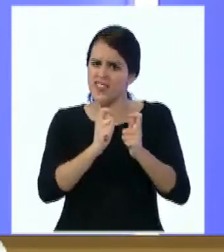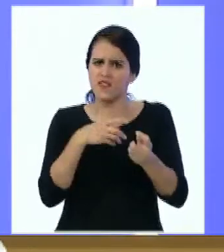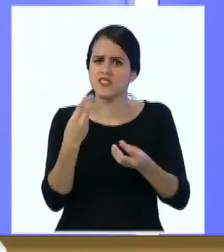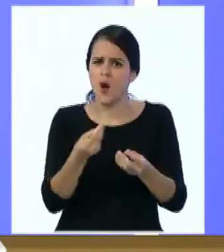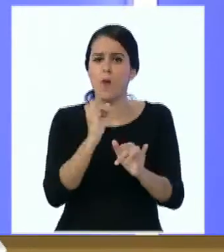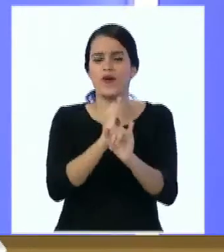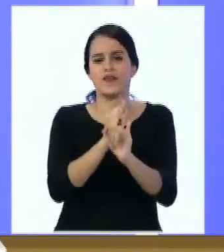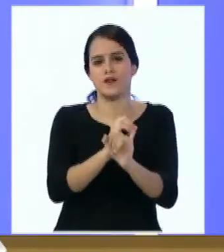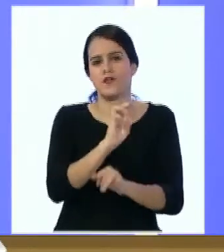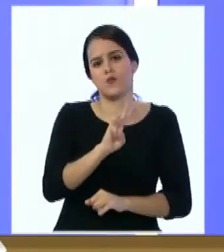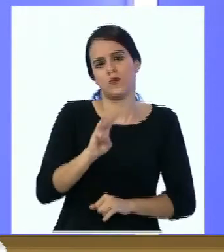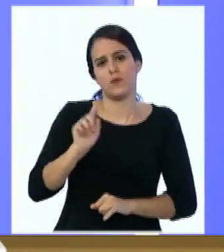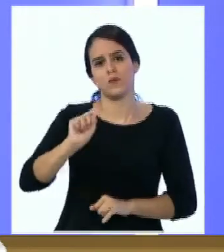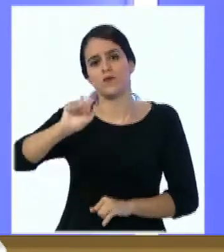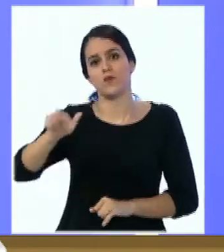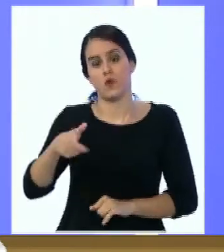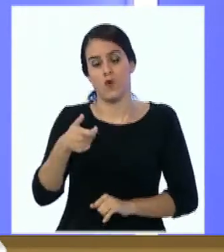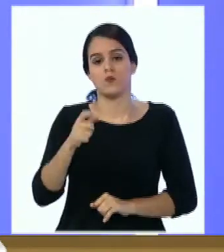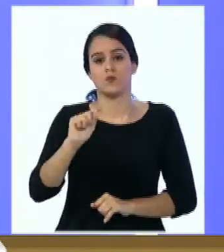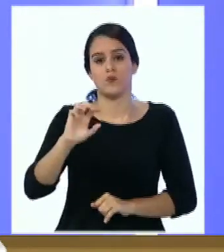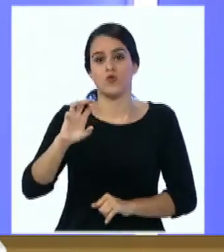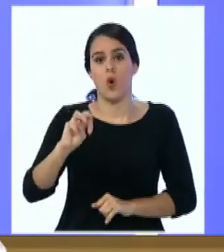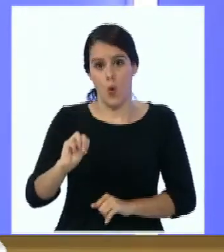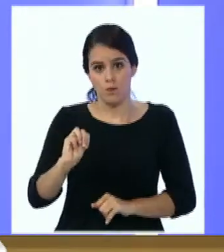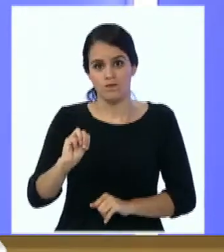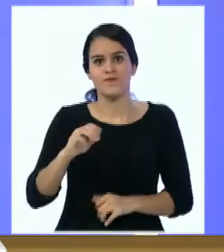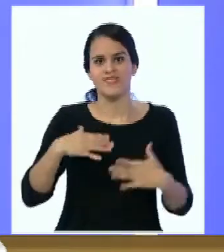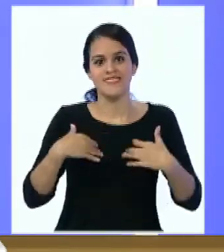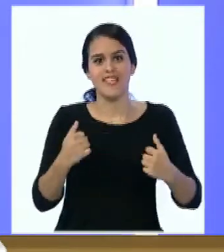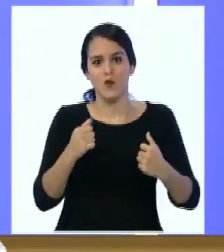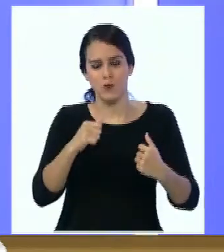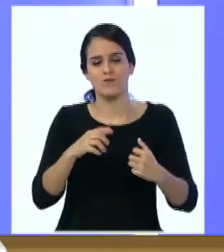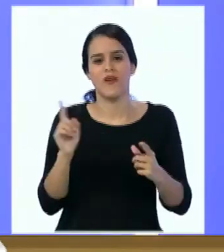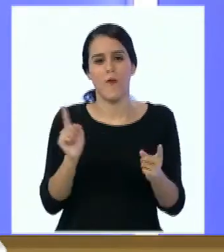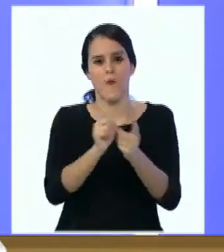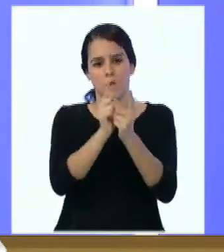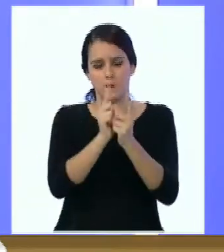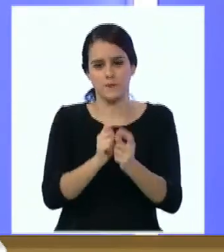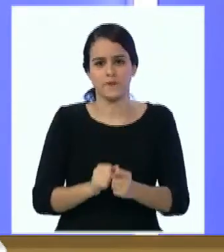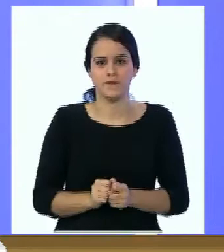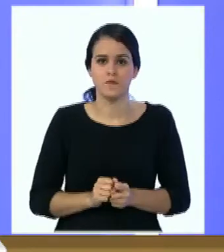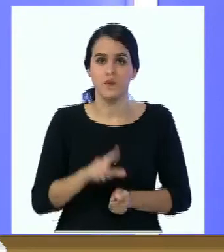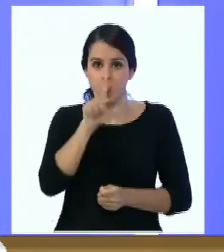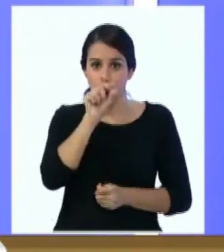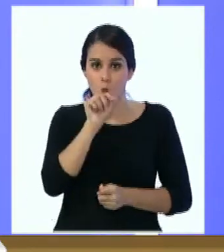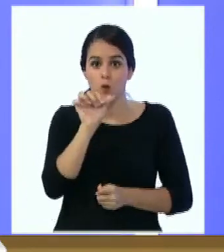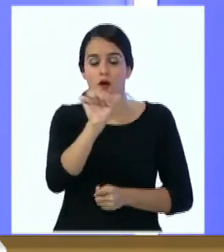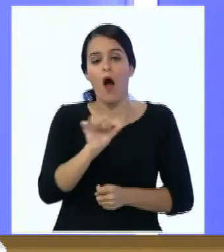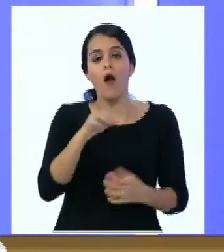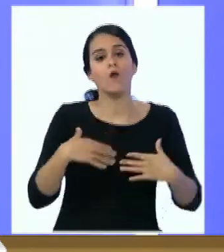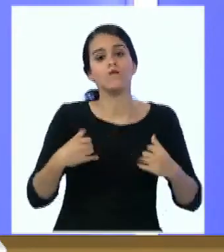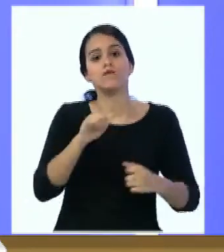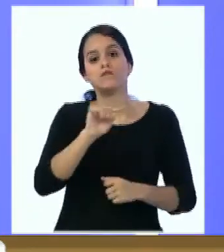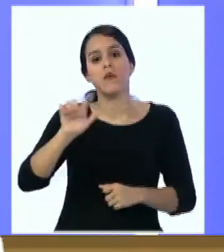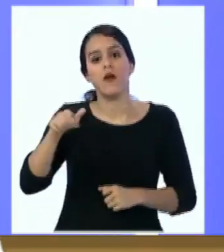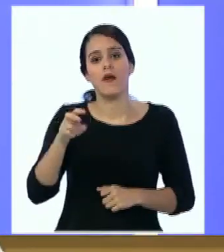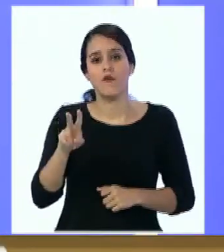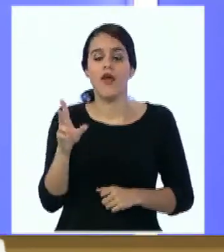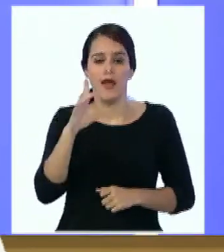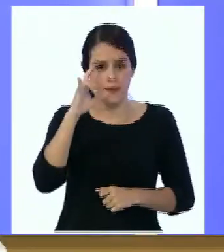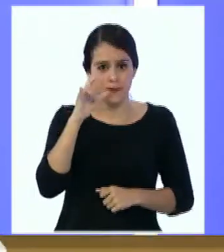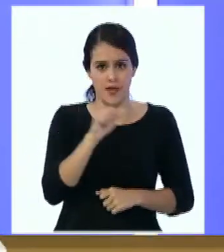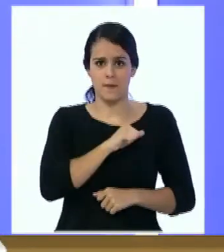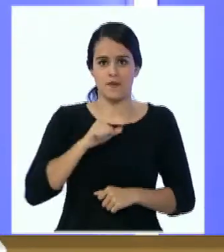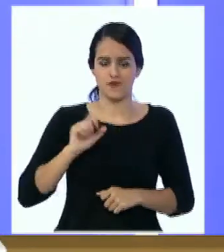en internet www.globovision.com En la sección de salud Nos sigue por Twitter como arroba salud guión bajo gb Y por Instagram como